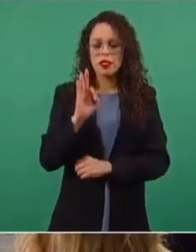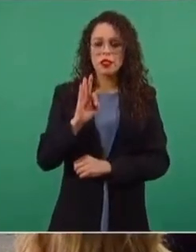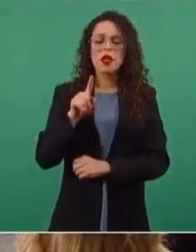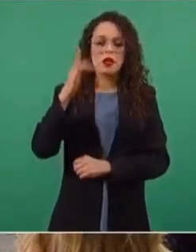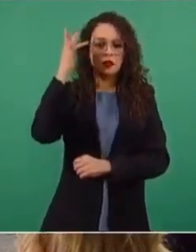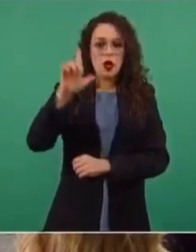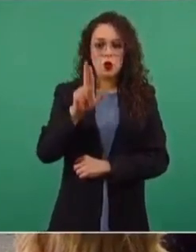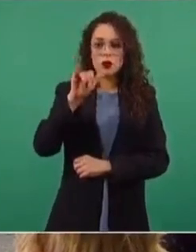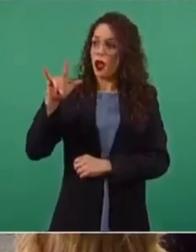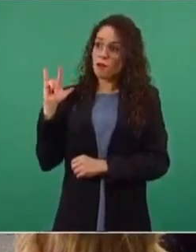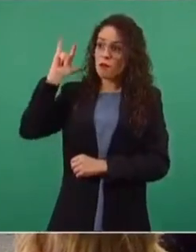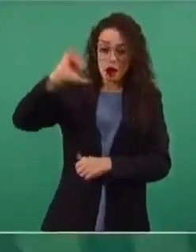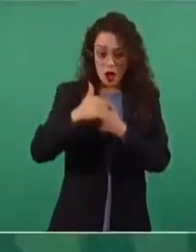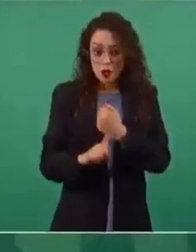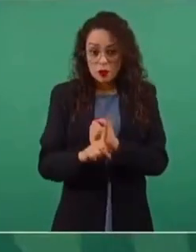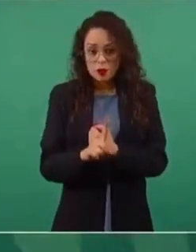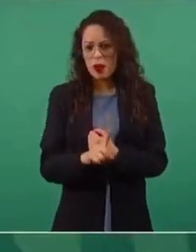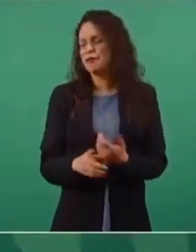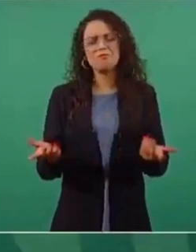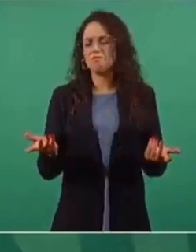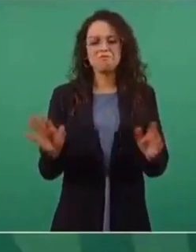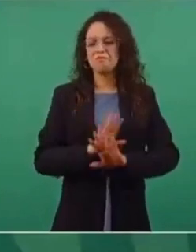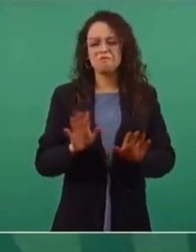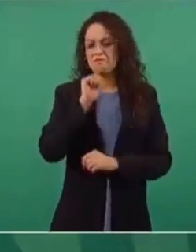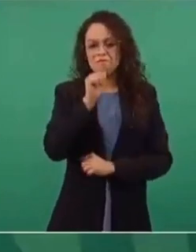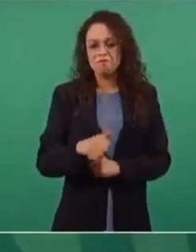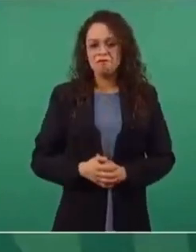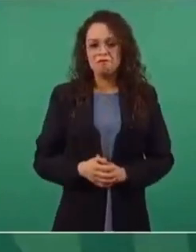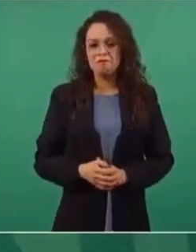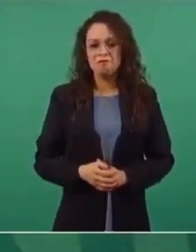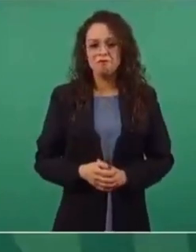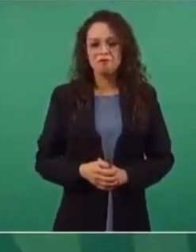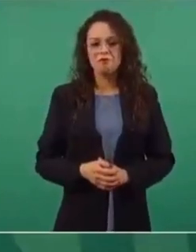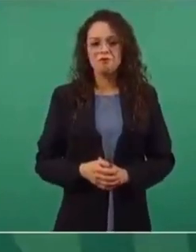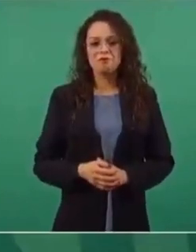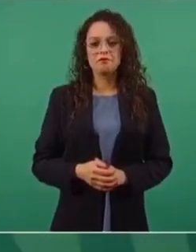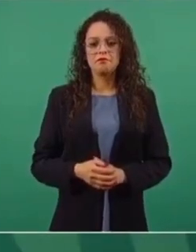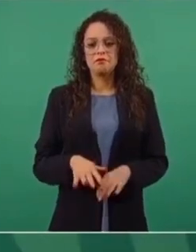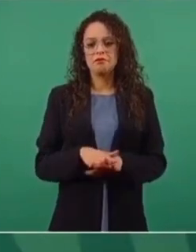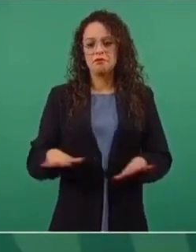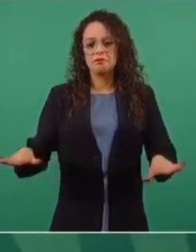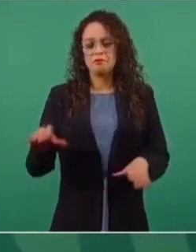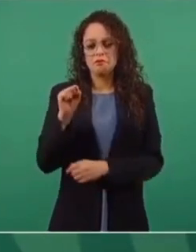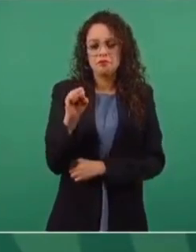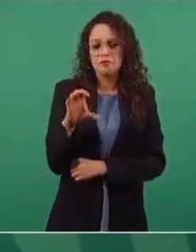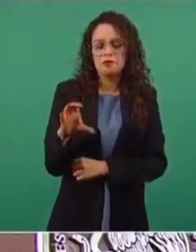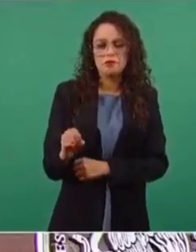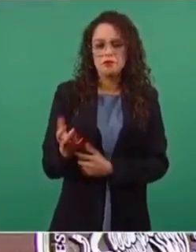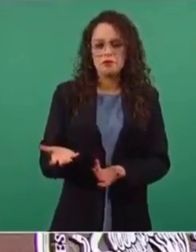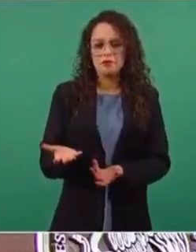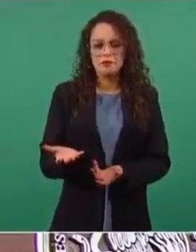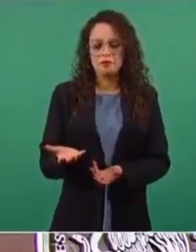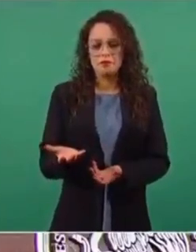que puedan salir de Santa Lucía? No, no, no, no. Es pasto seco para